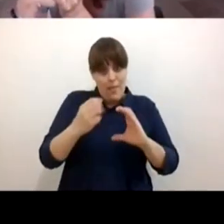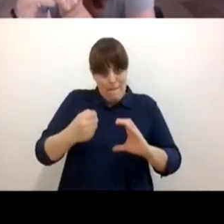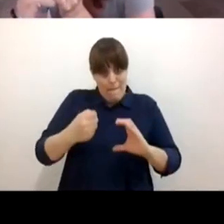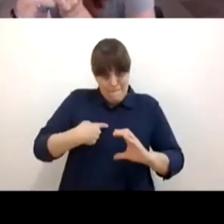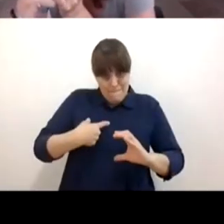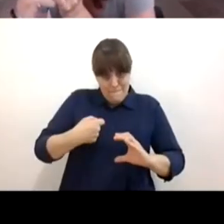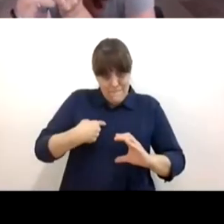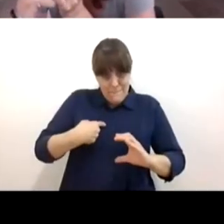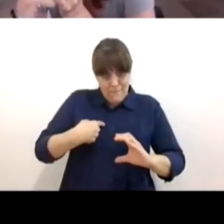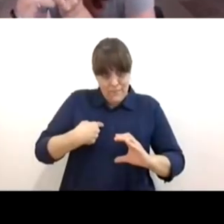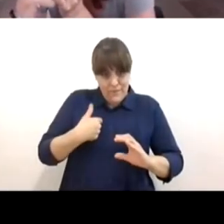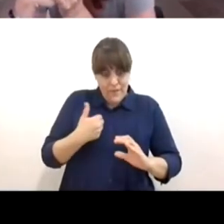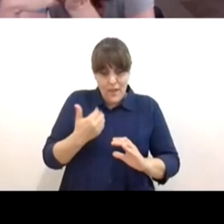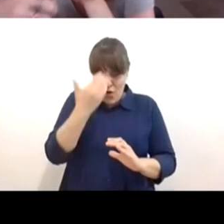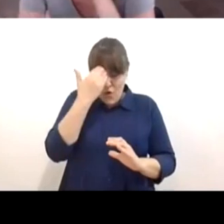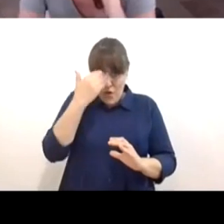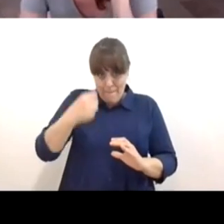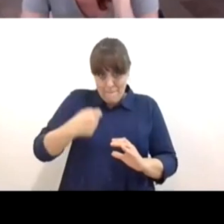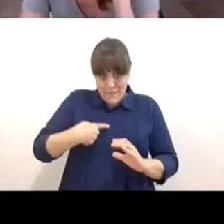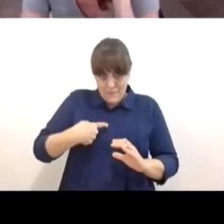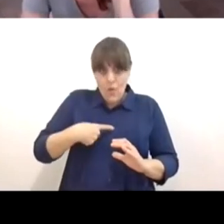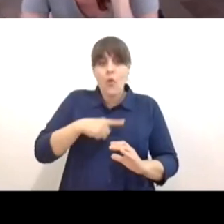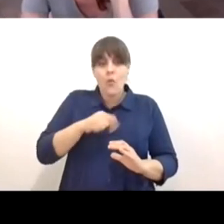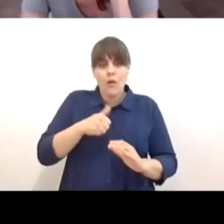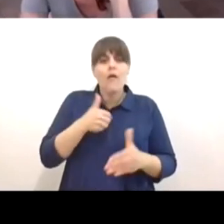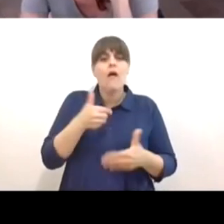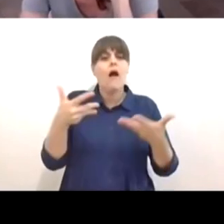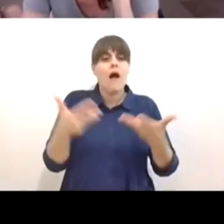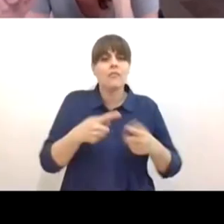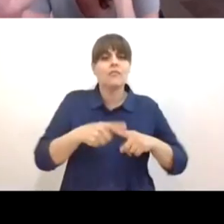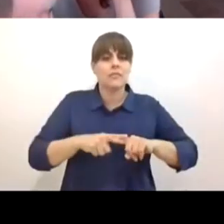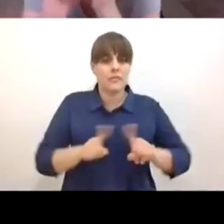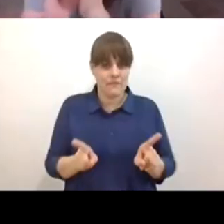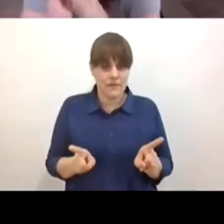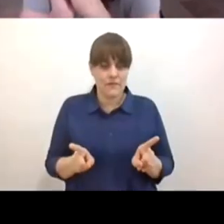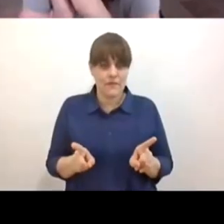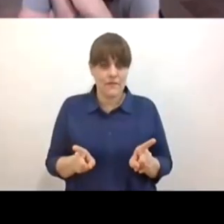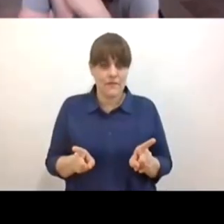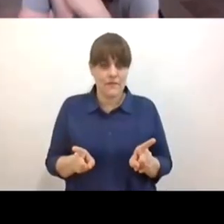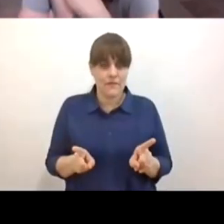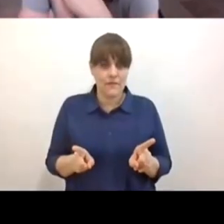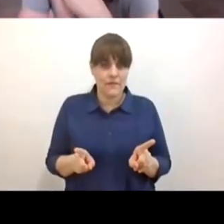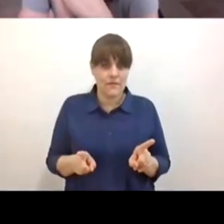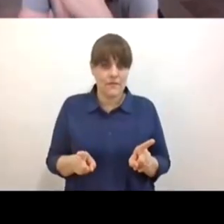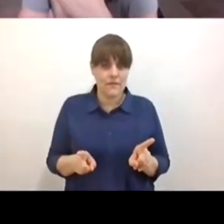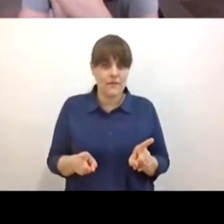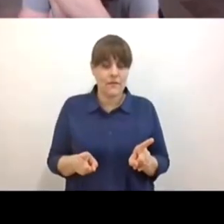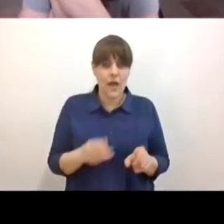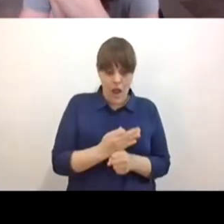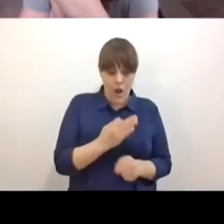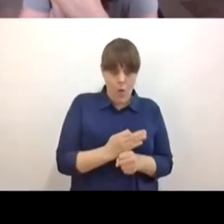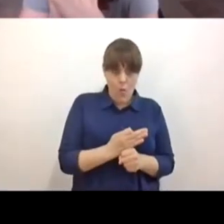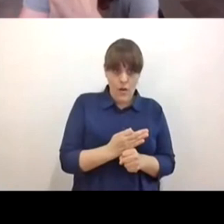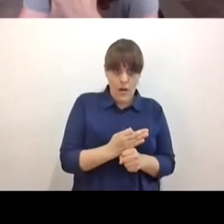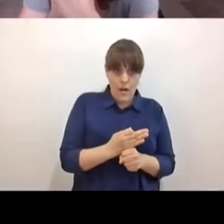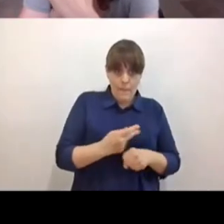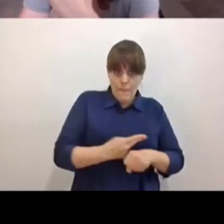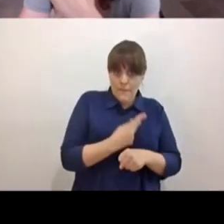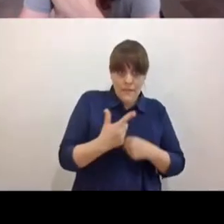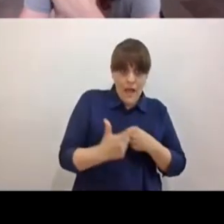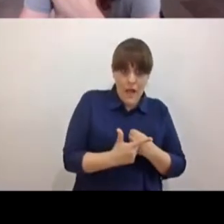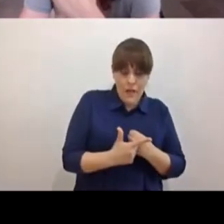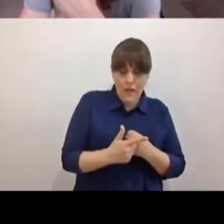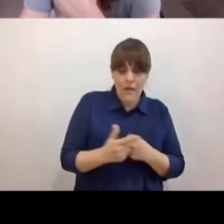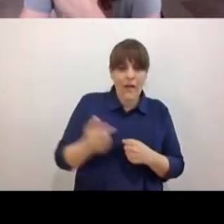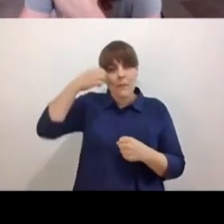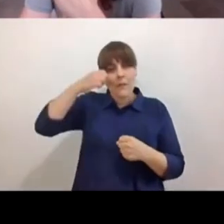a partir de conocernos podemos generar algo diferente porque efectivamente un duelo presente nos puede conectar con los previos si nos conecta con los